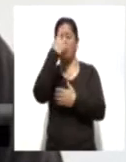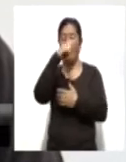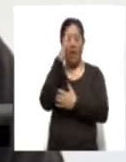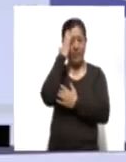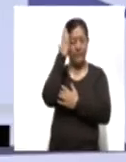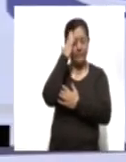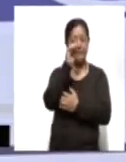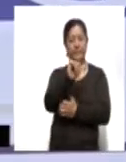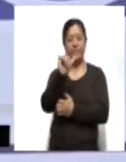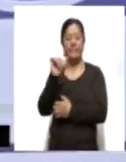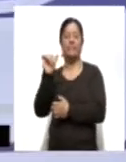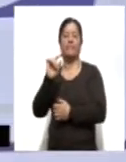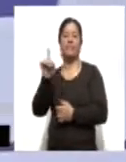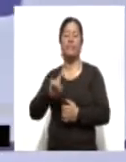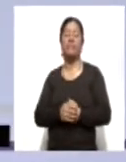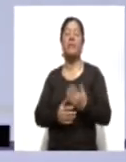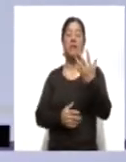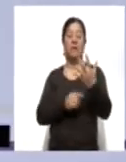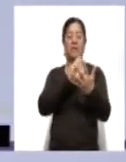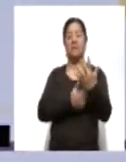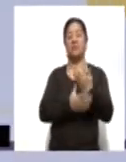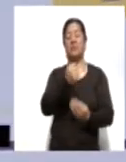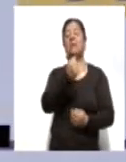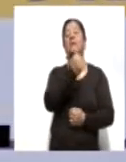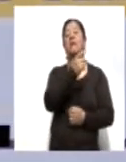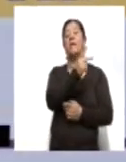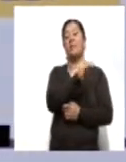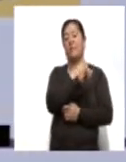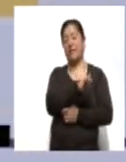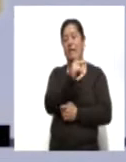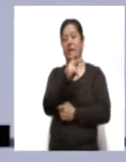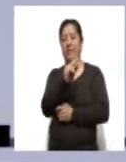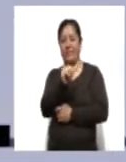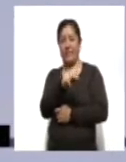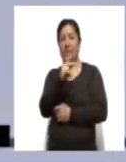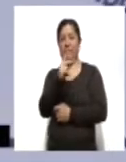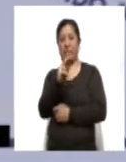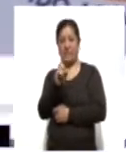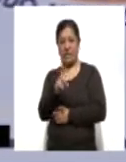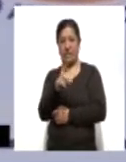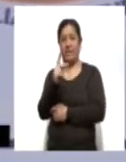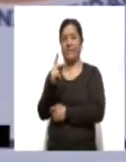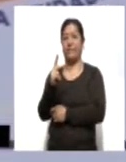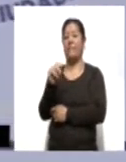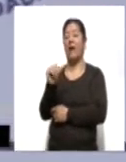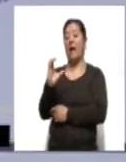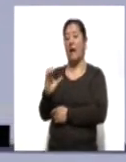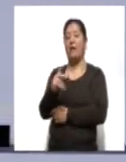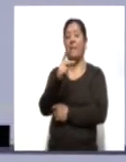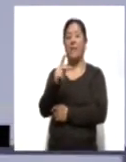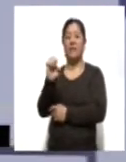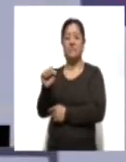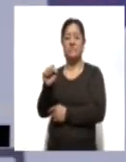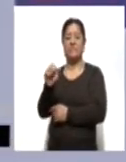Estado, respaldada por los partidos Acción Nacional, Revolucionario Institucional, de la Revolución Democrática, Socialista y Alianza